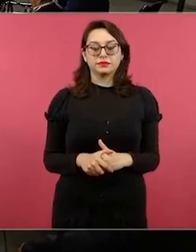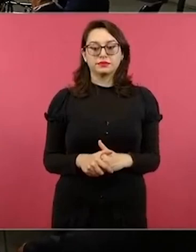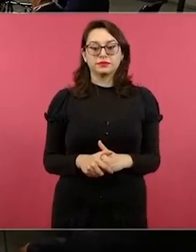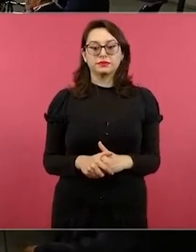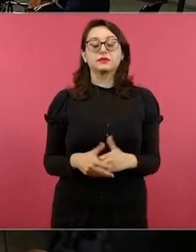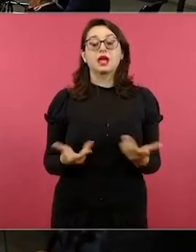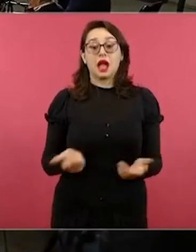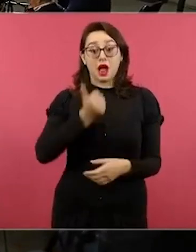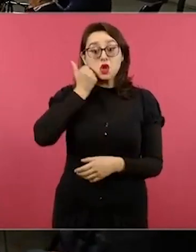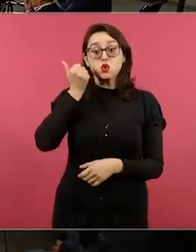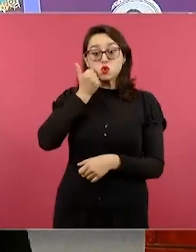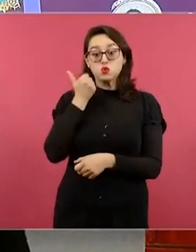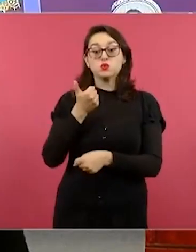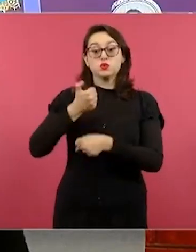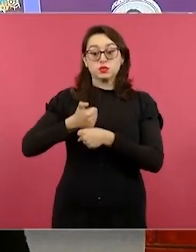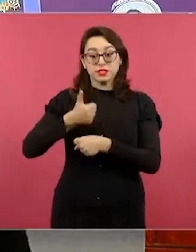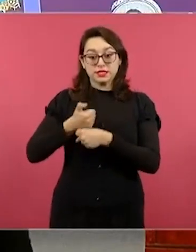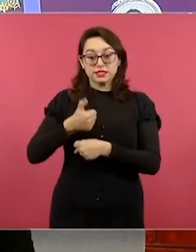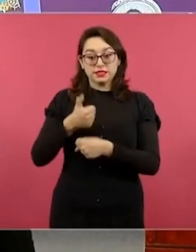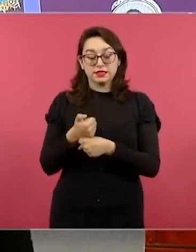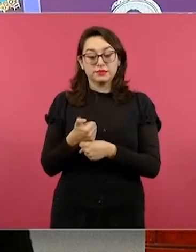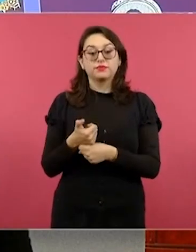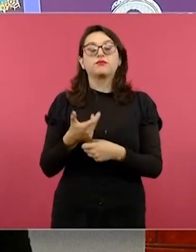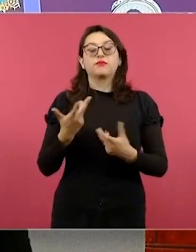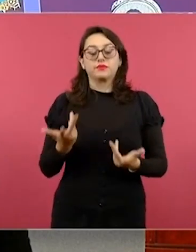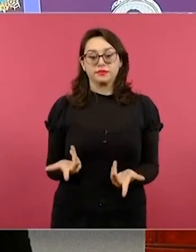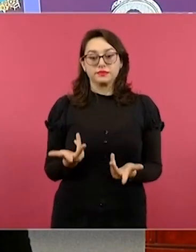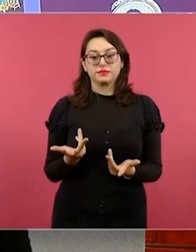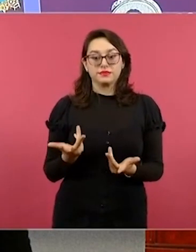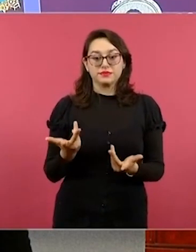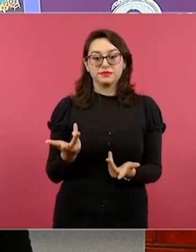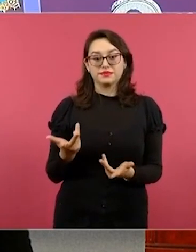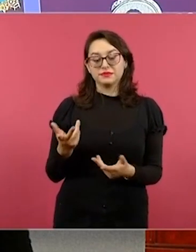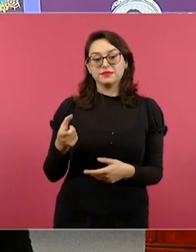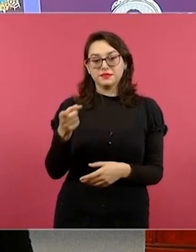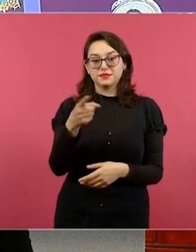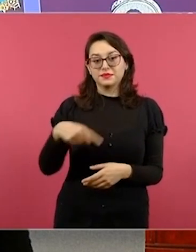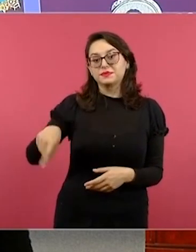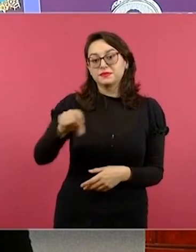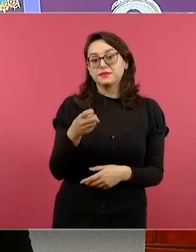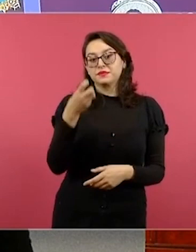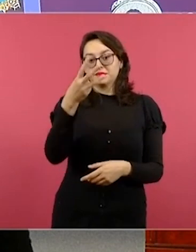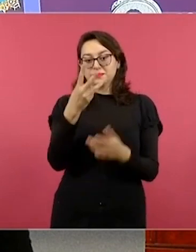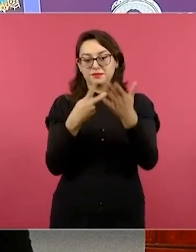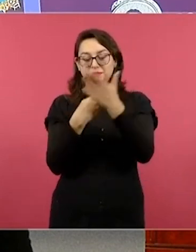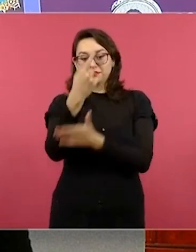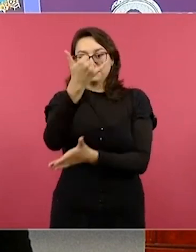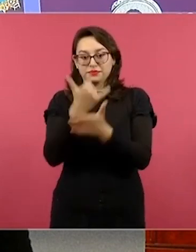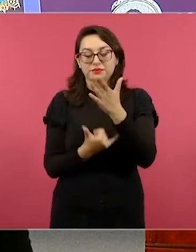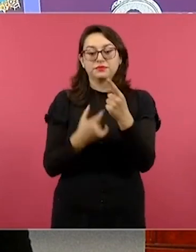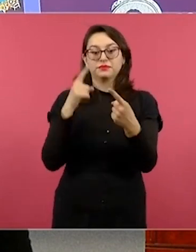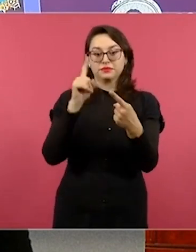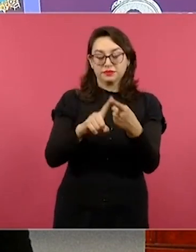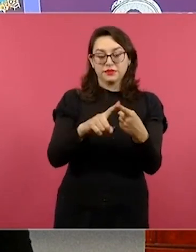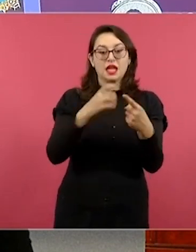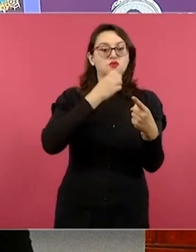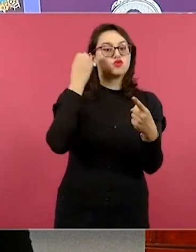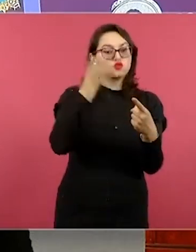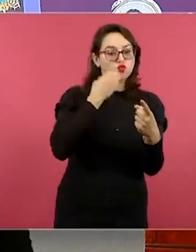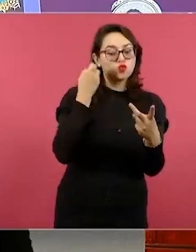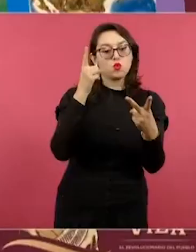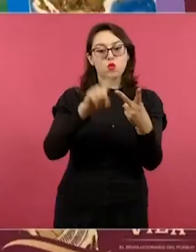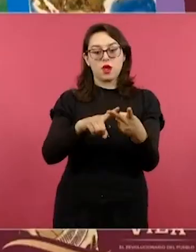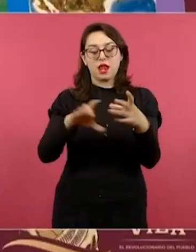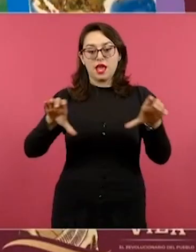para los alumnos de sexto grado van a contar con los tres proyectos que son proyectos escolares,